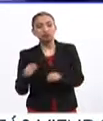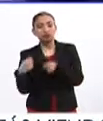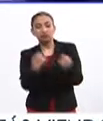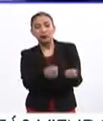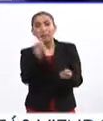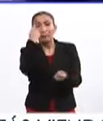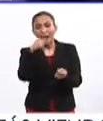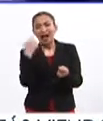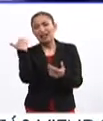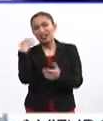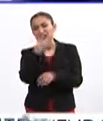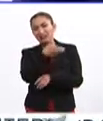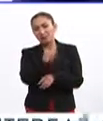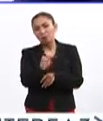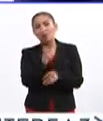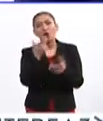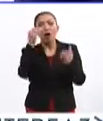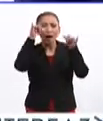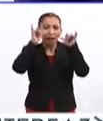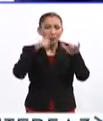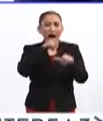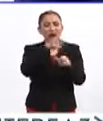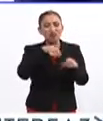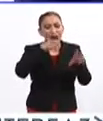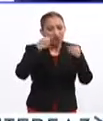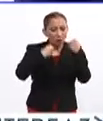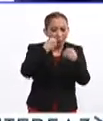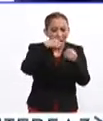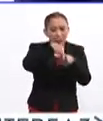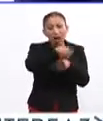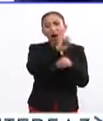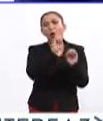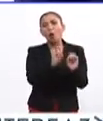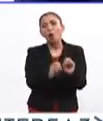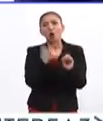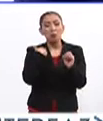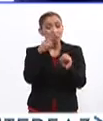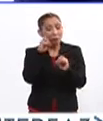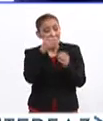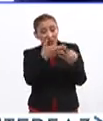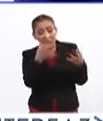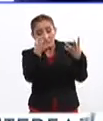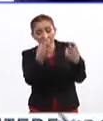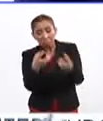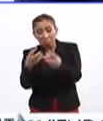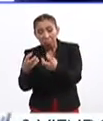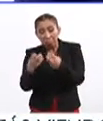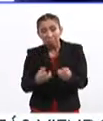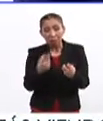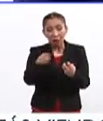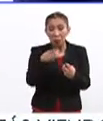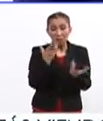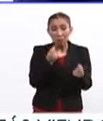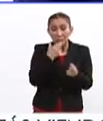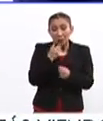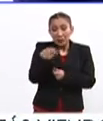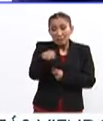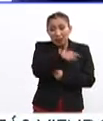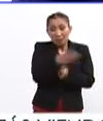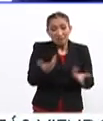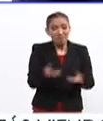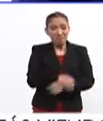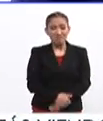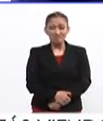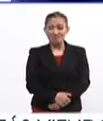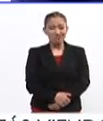ejemplo, a la agricultura o a la ganadería, o simplemente áreas que estaban degradadas, terrenos ociosos que ya no tenían un